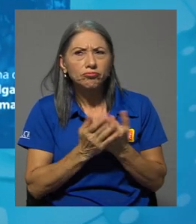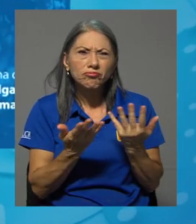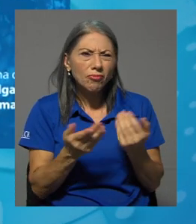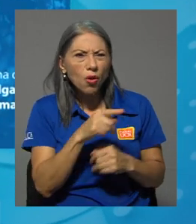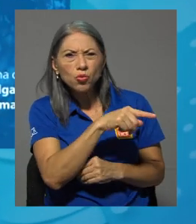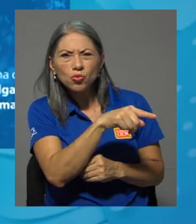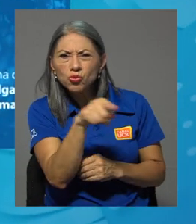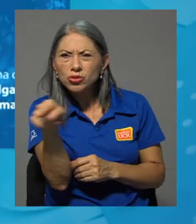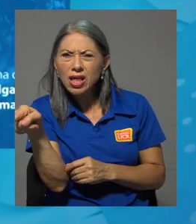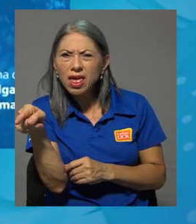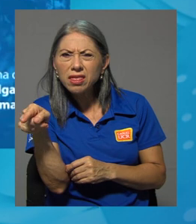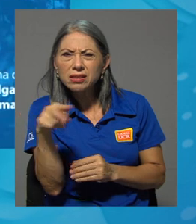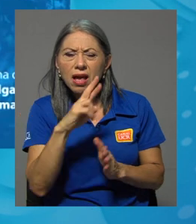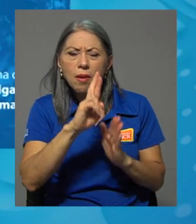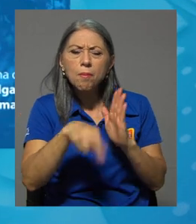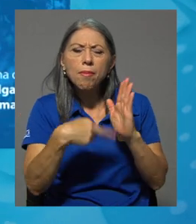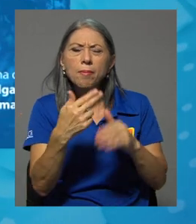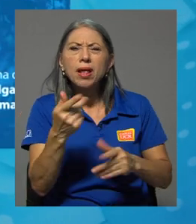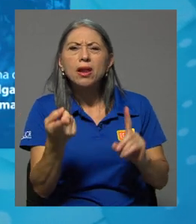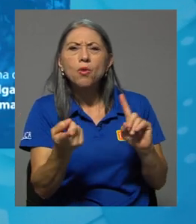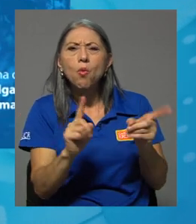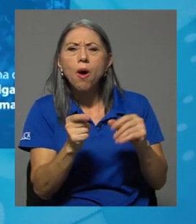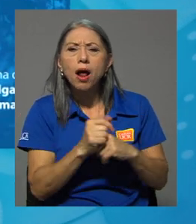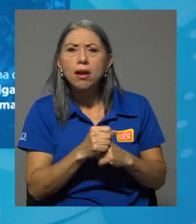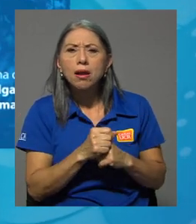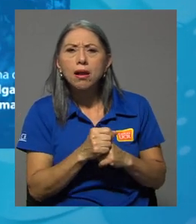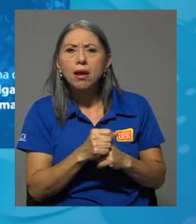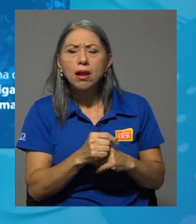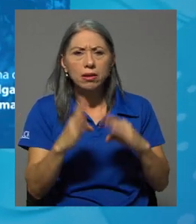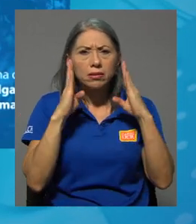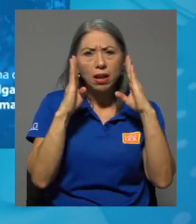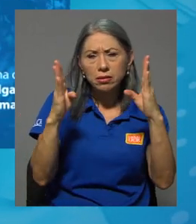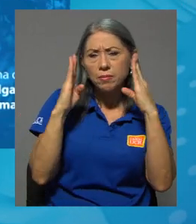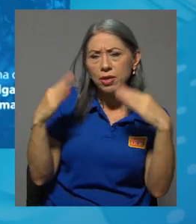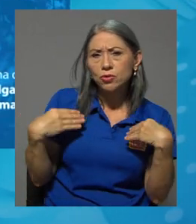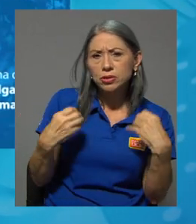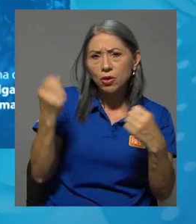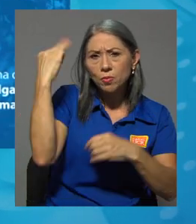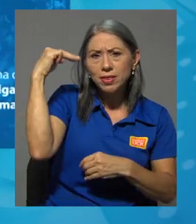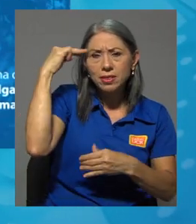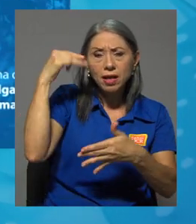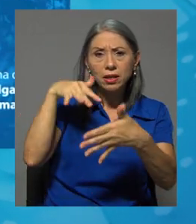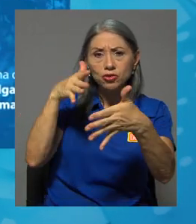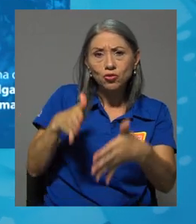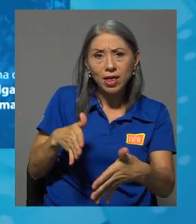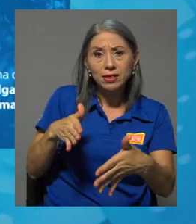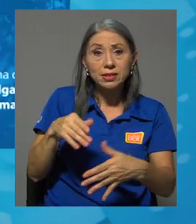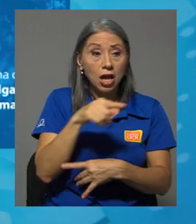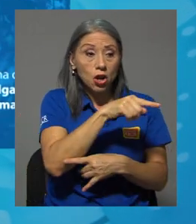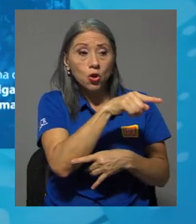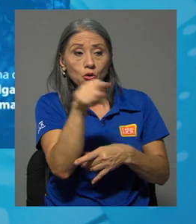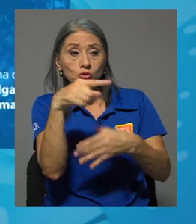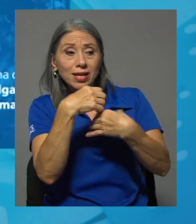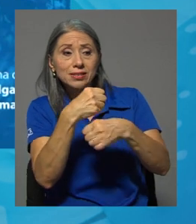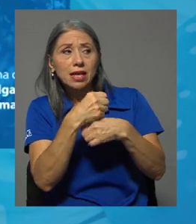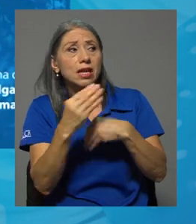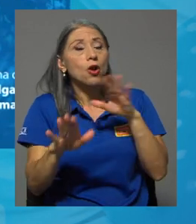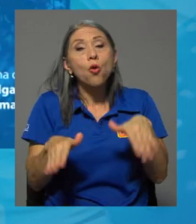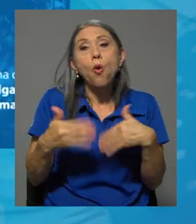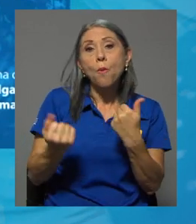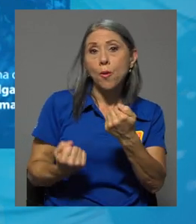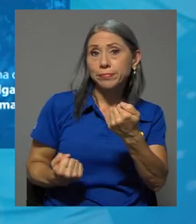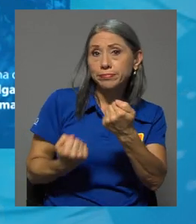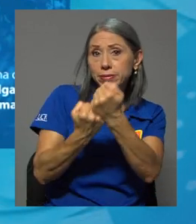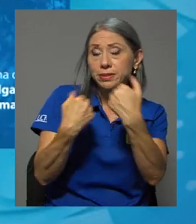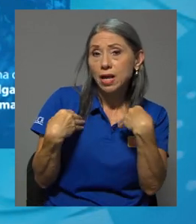papel juegan ustedes en este tratamiento de la salud mental de los estudiantes? ¿Cómo lo que ustedes hacen aporta a esta salud